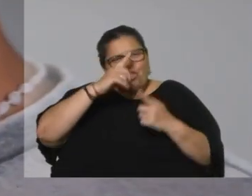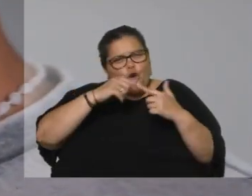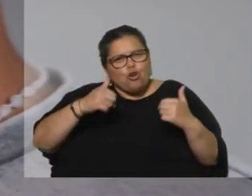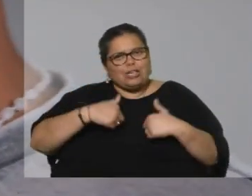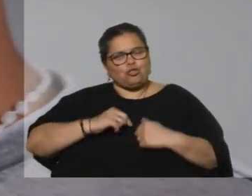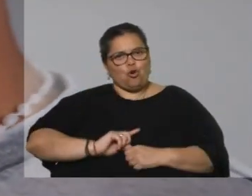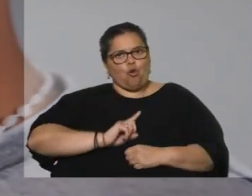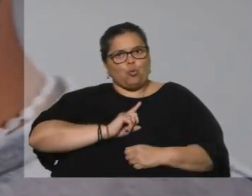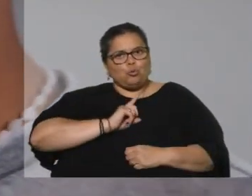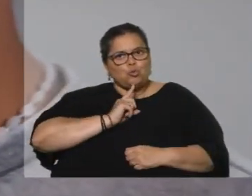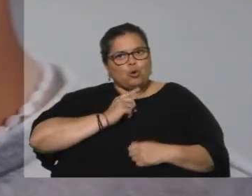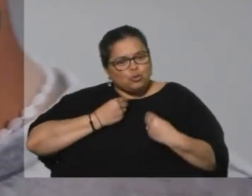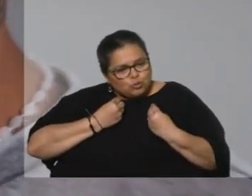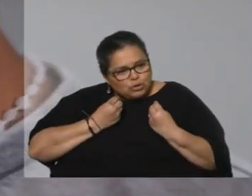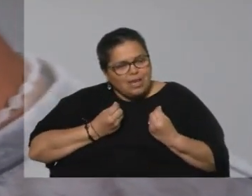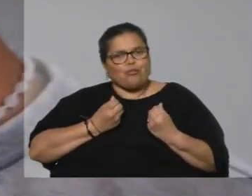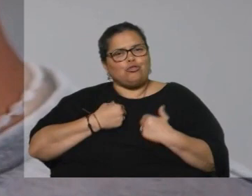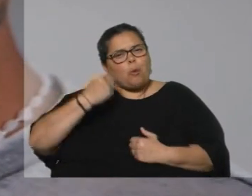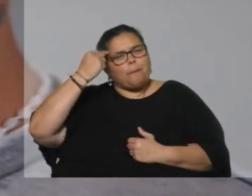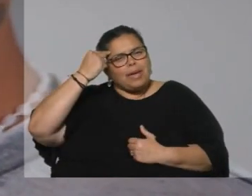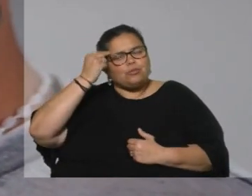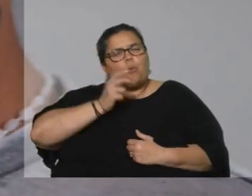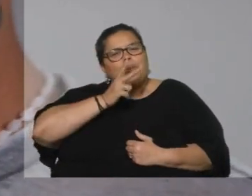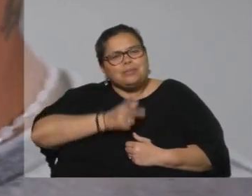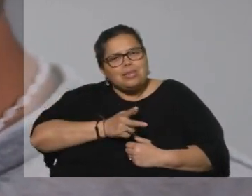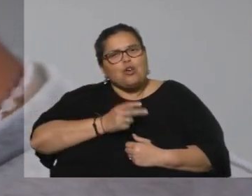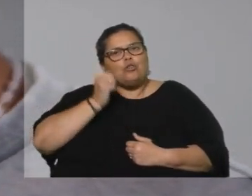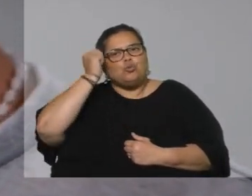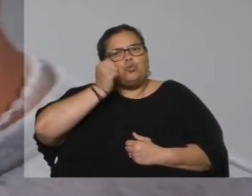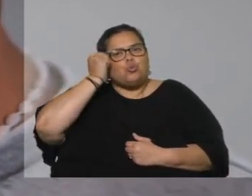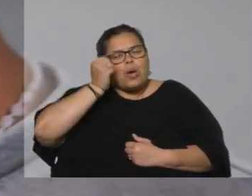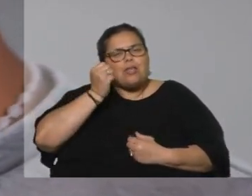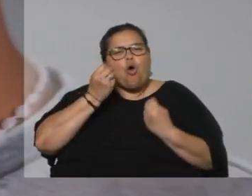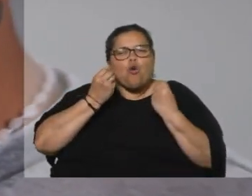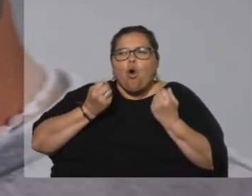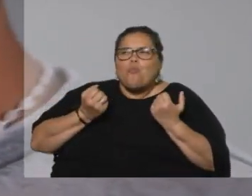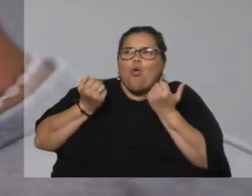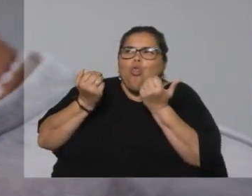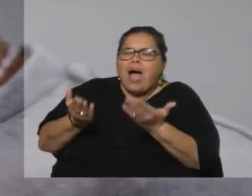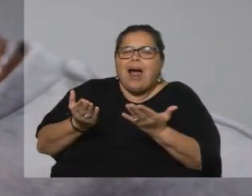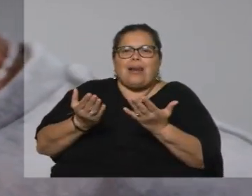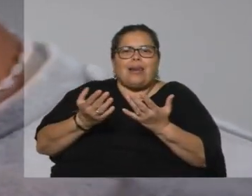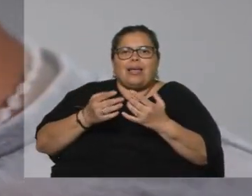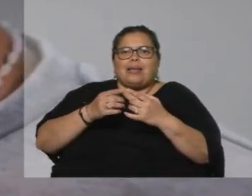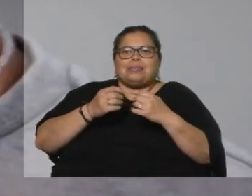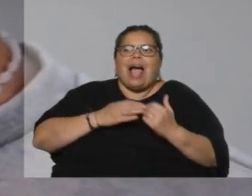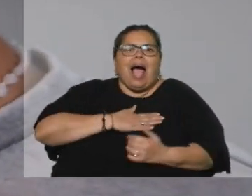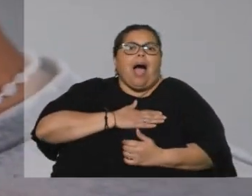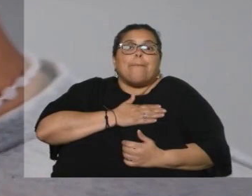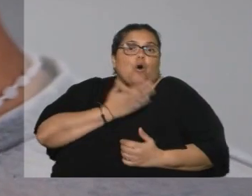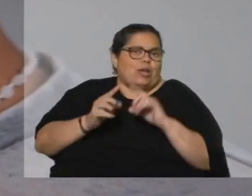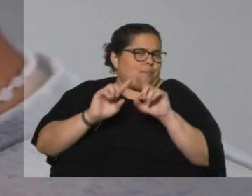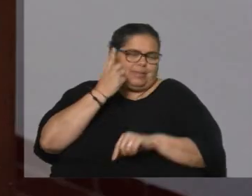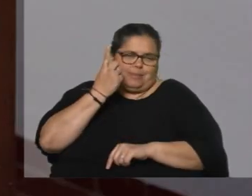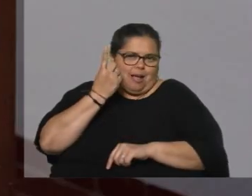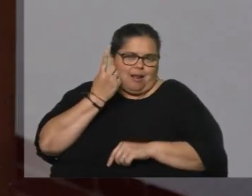orgulloso de poder, hoy pienso en mis hijos, sueño en grande en darles el amor que es lo principal.